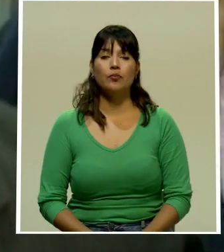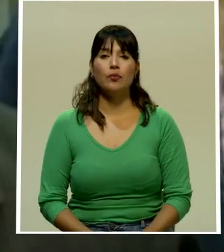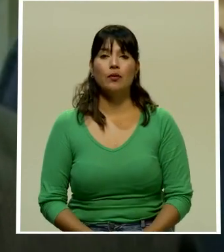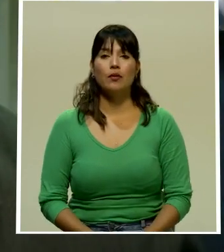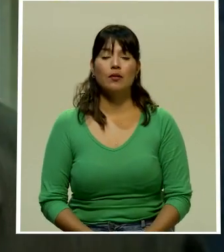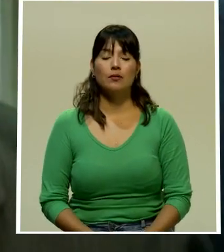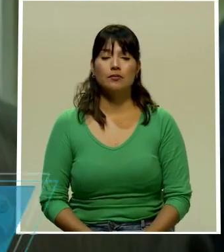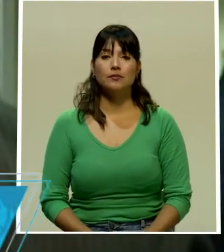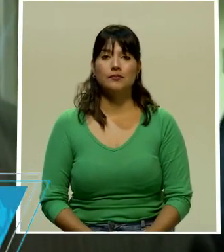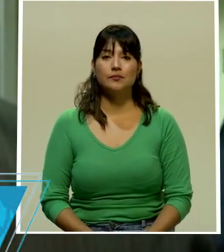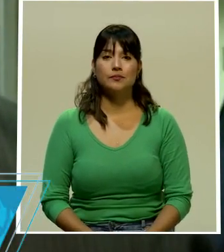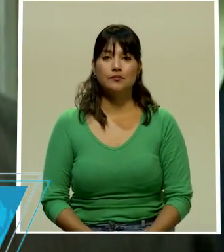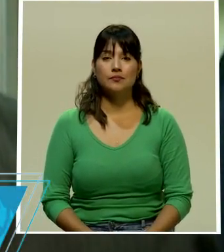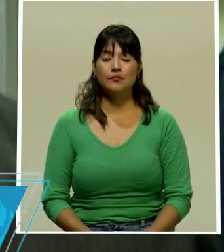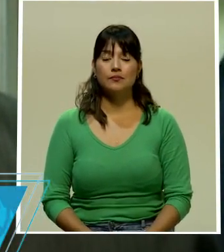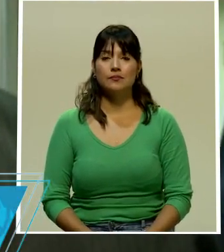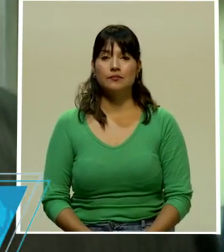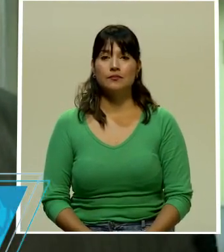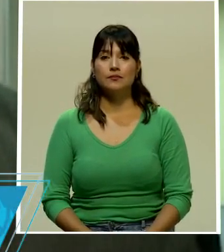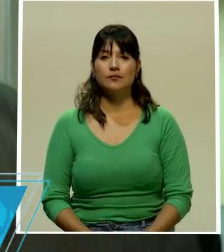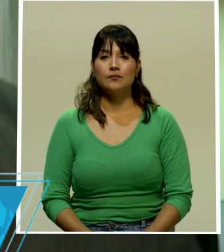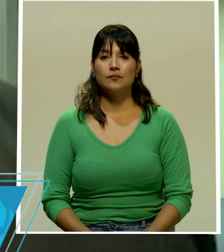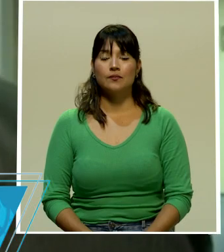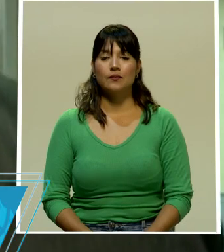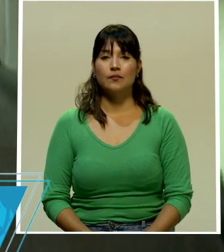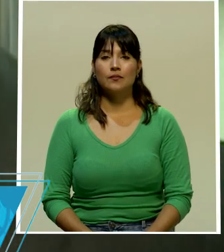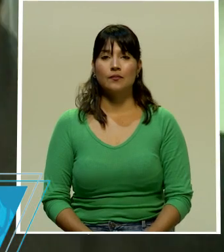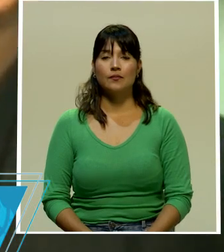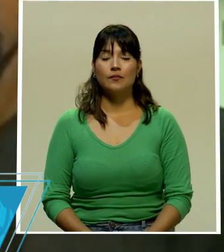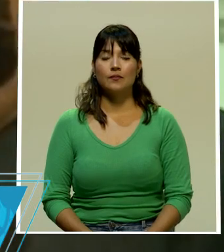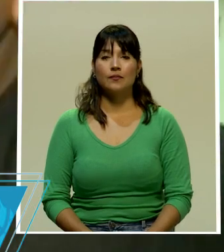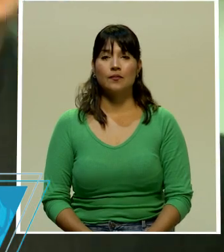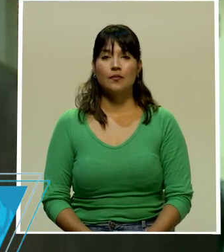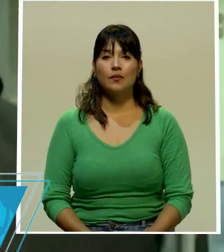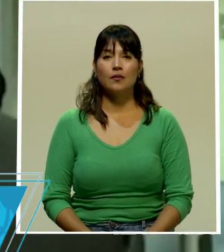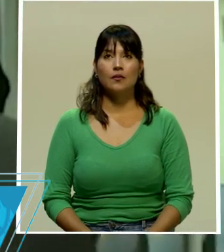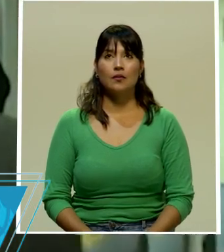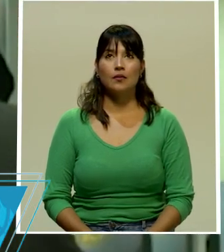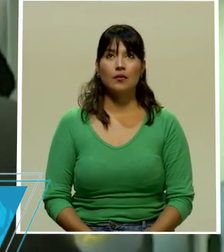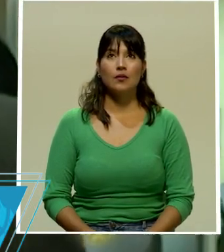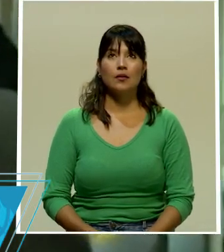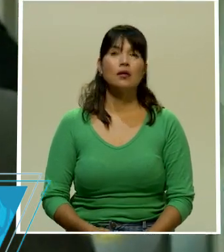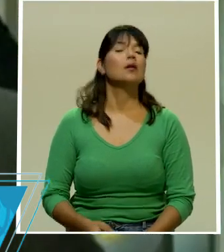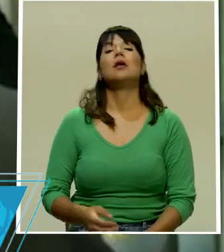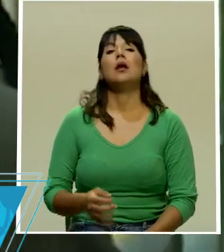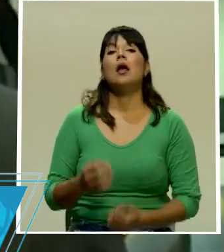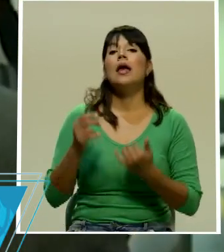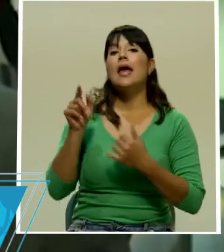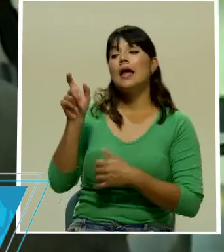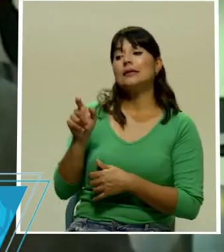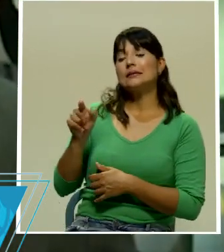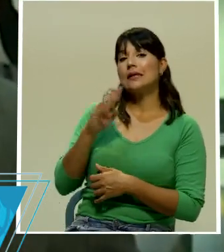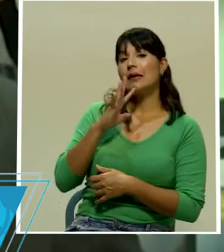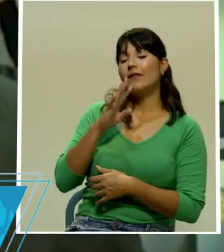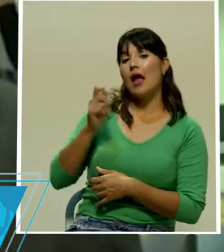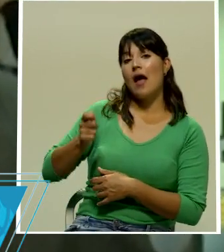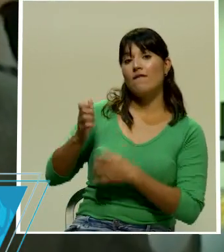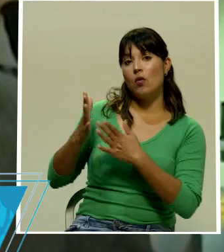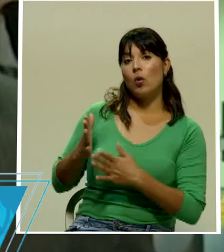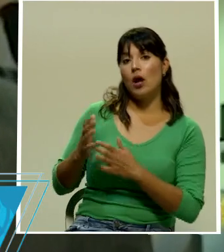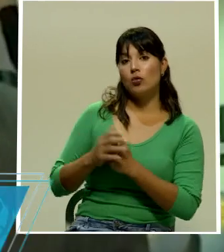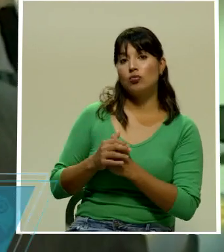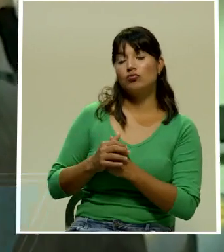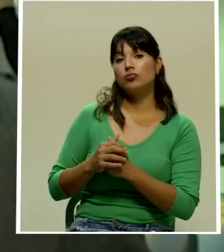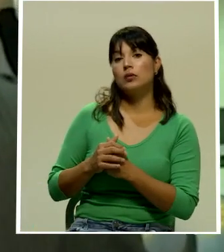Por supuesto, se tenía que, por parte de nosotros, hacer la respectiva argumentación y fueron